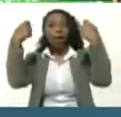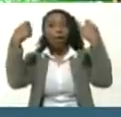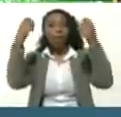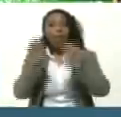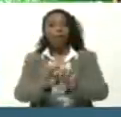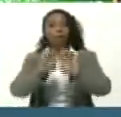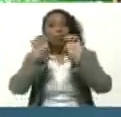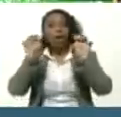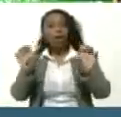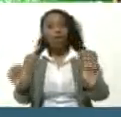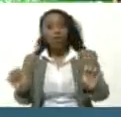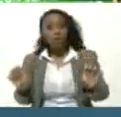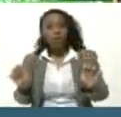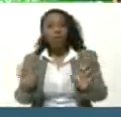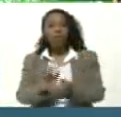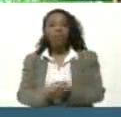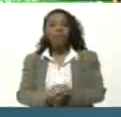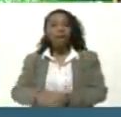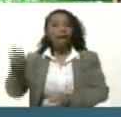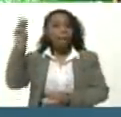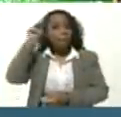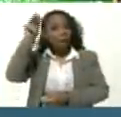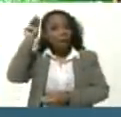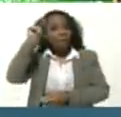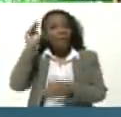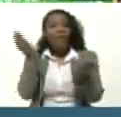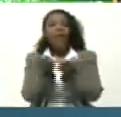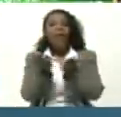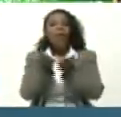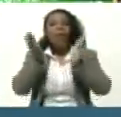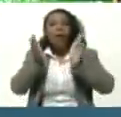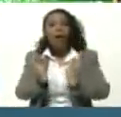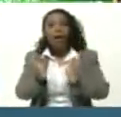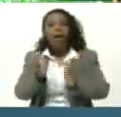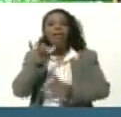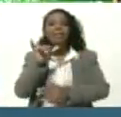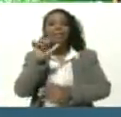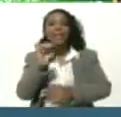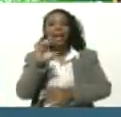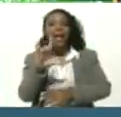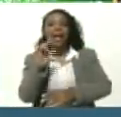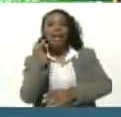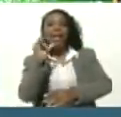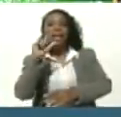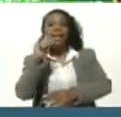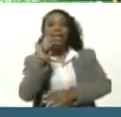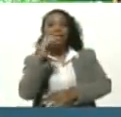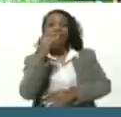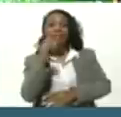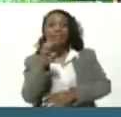Educación La maestra de escuela Yelixe Santaella